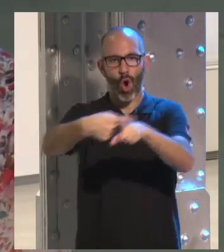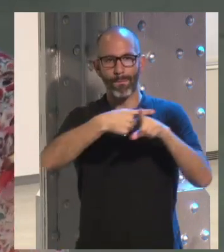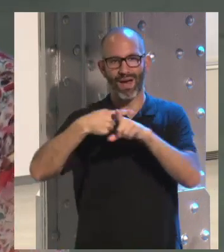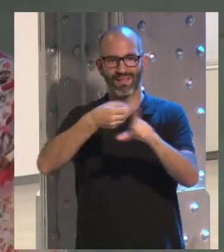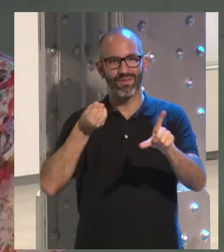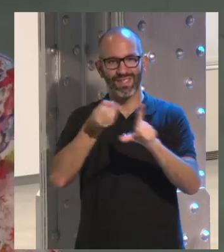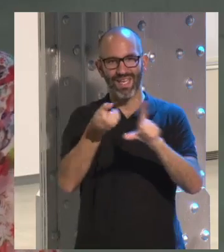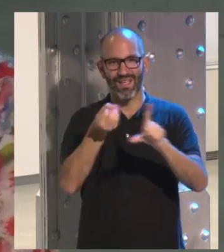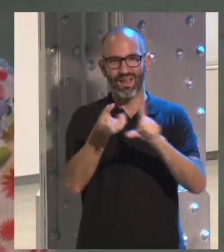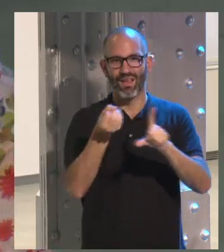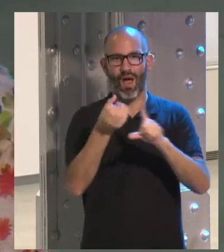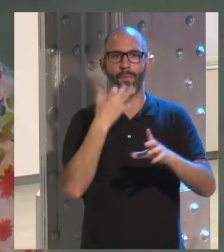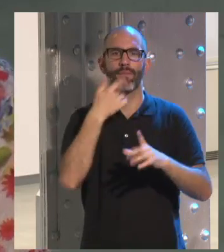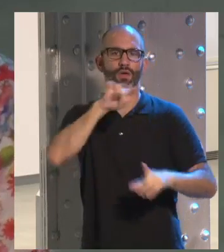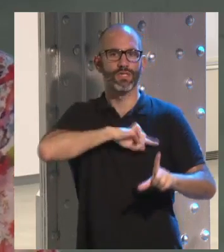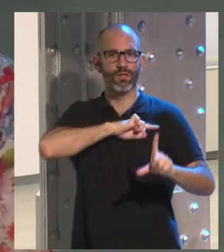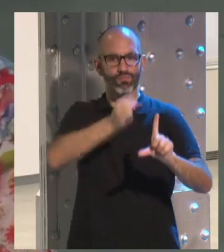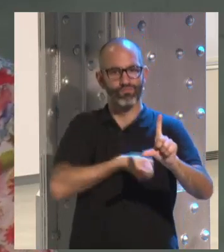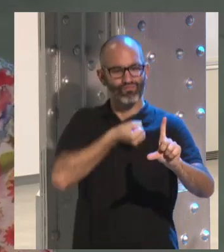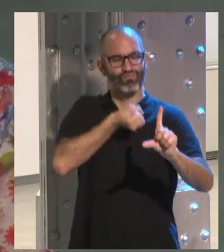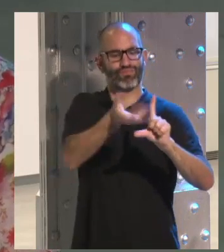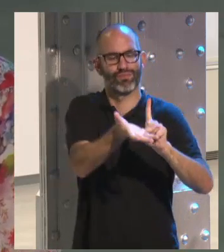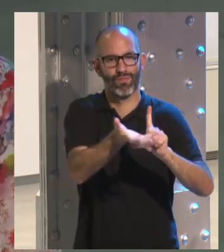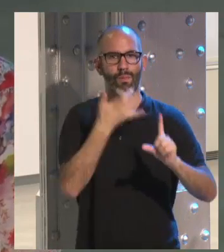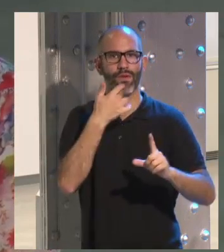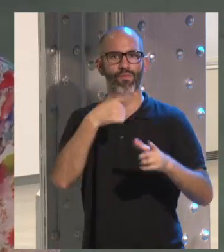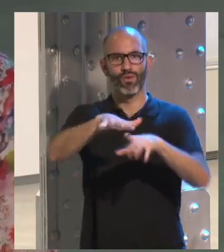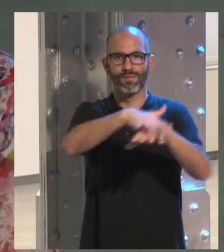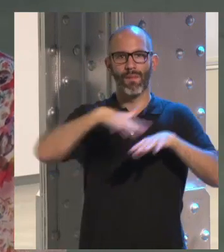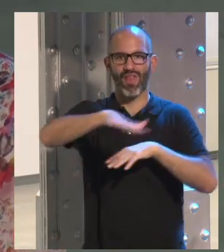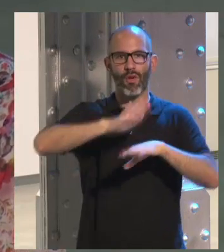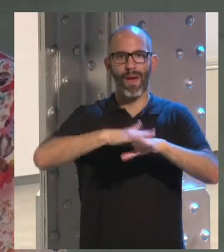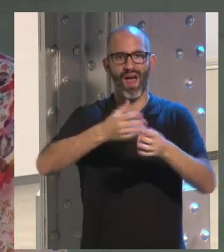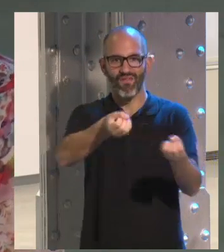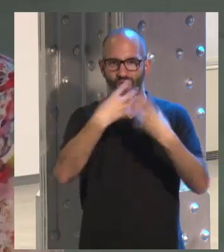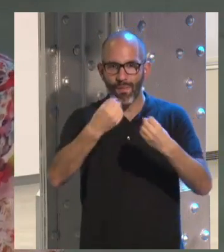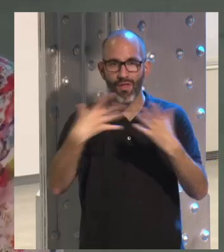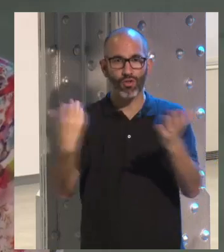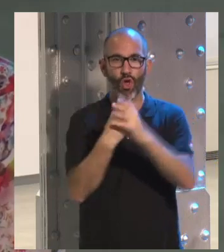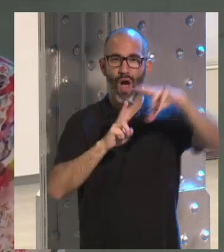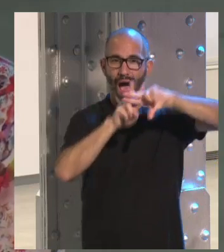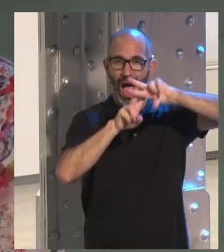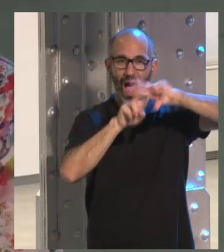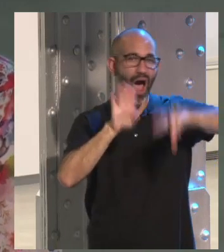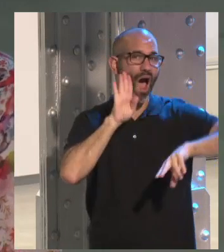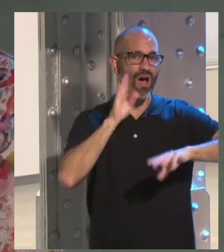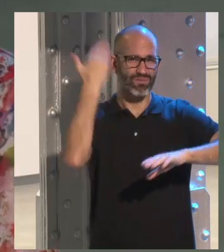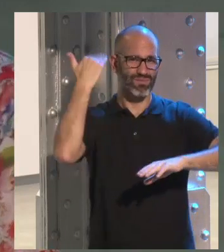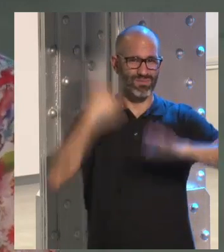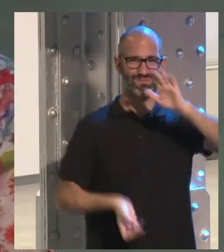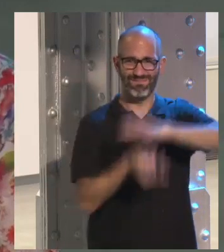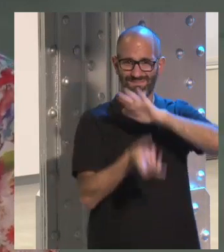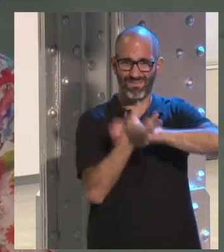los sentimientos, como un espacio también para estar informado. Todos estos hashtags que se abrieron en su momento,